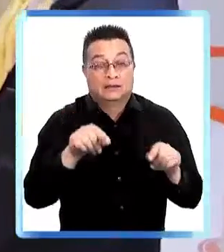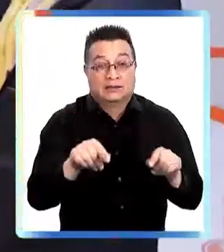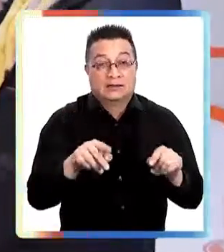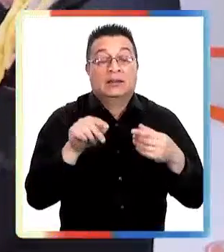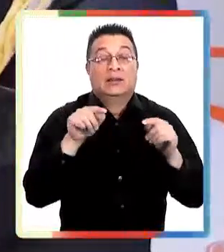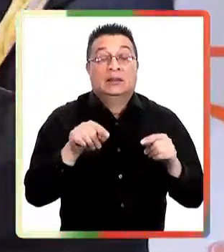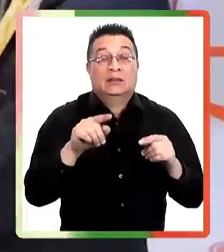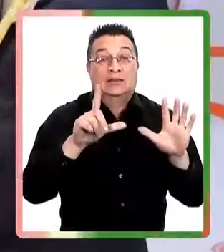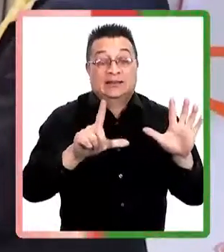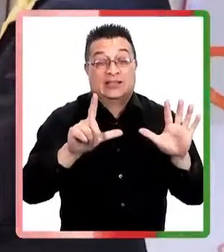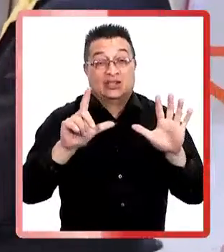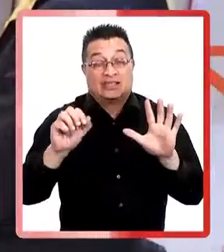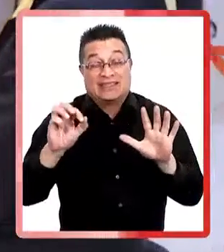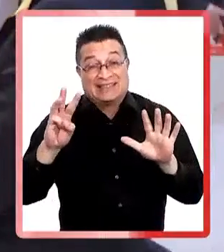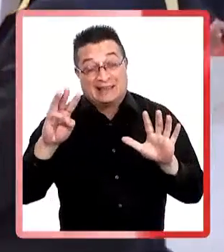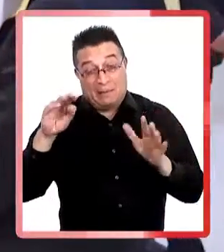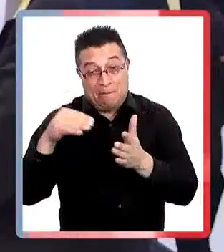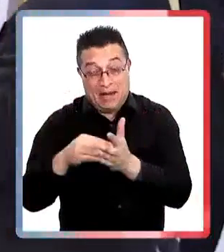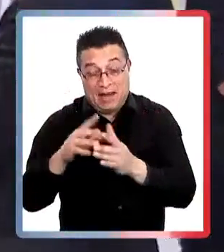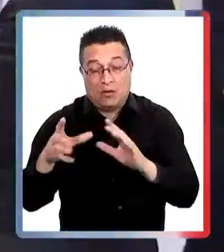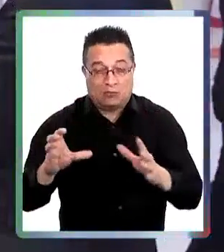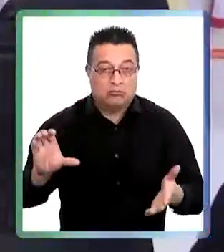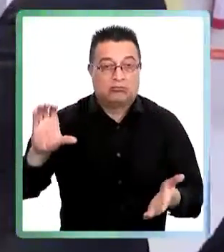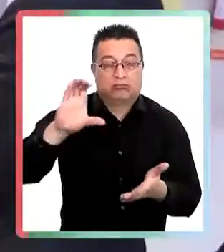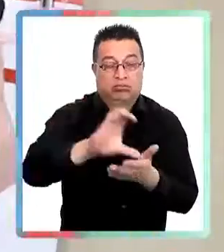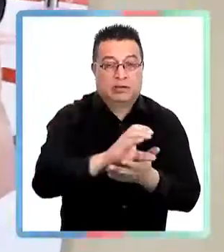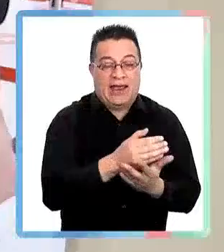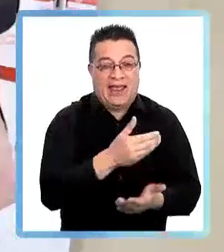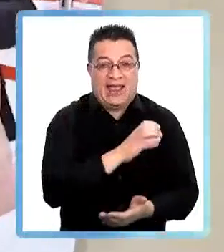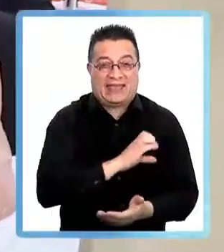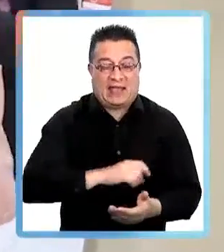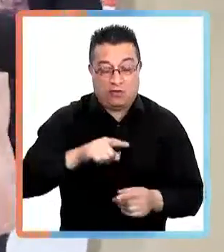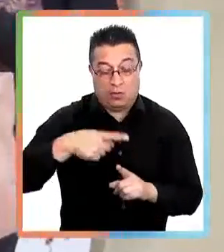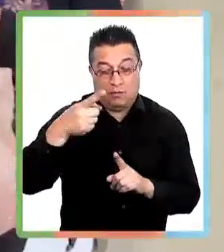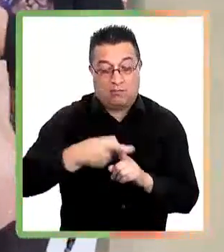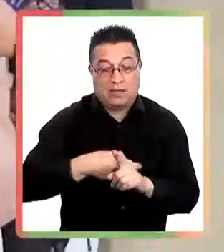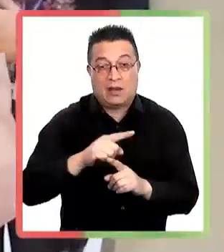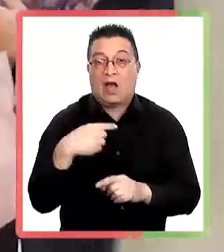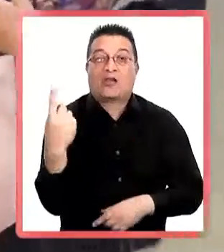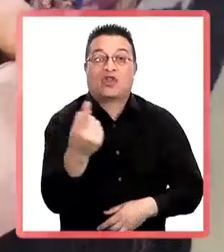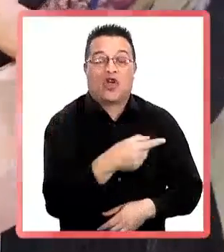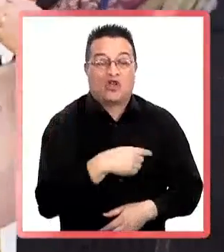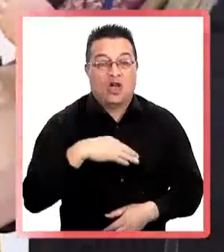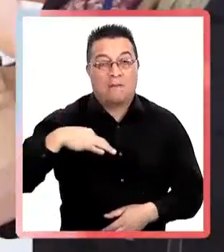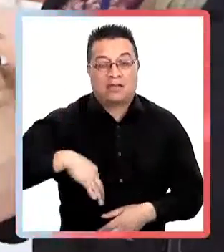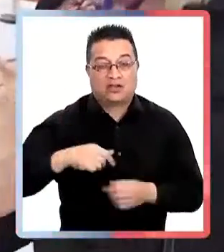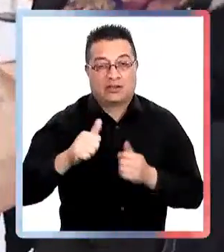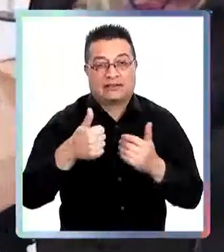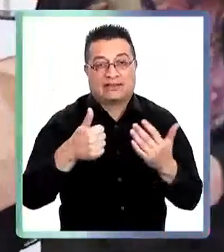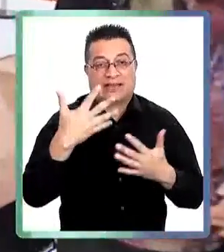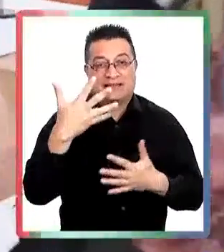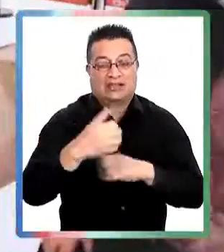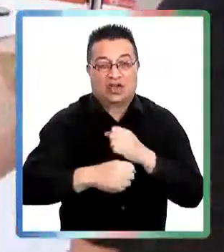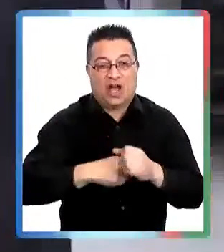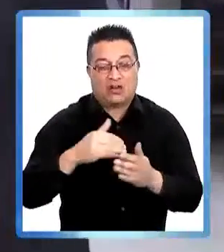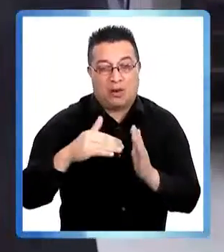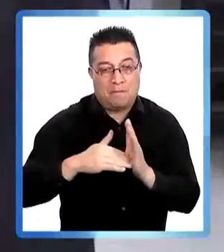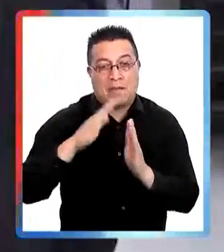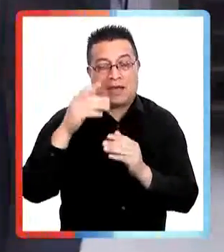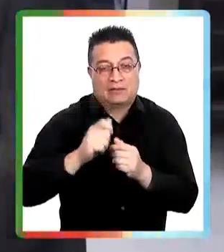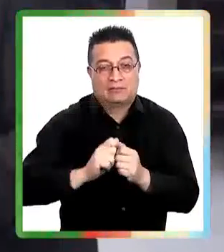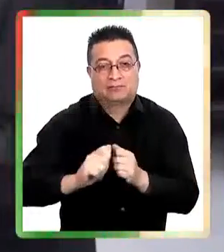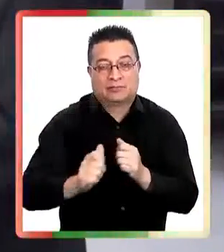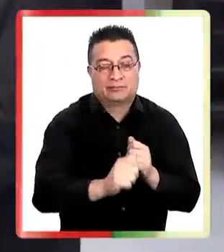monto de 70.336 pesos que entrega el Estado durante este mes a las y los pensionados de 65